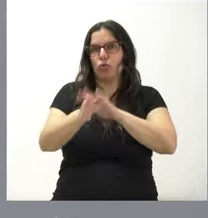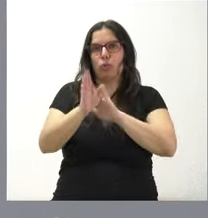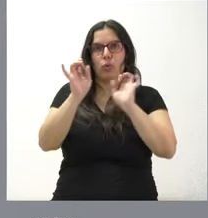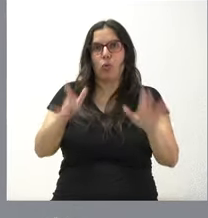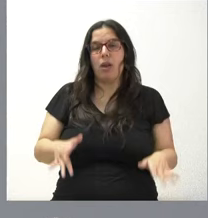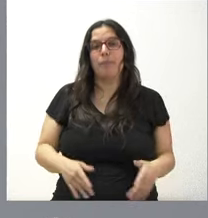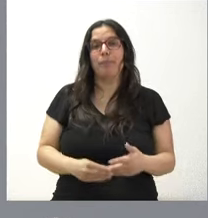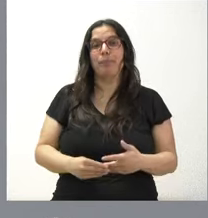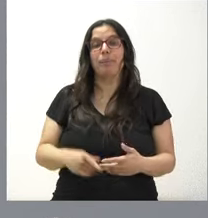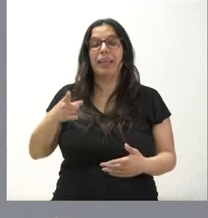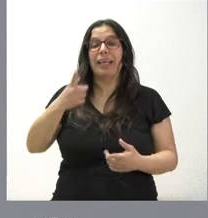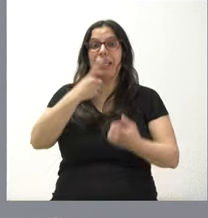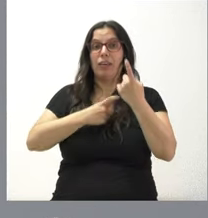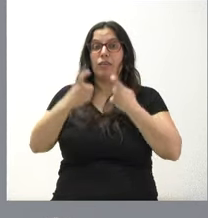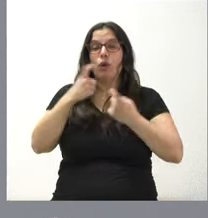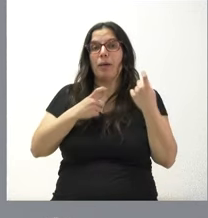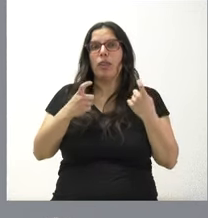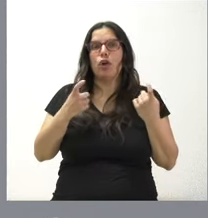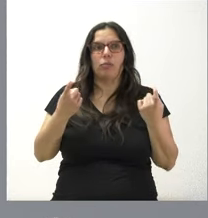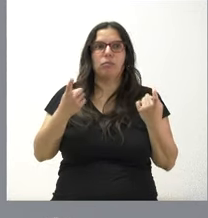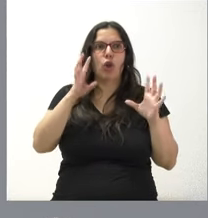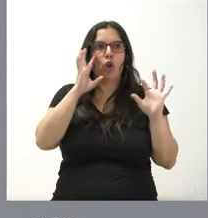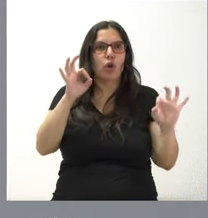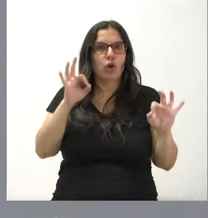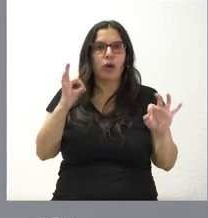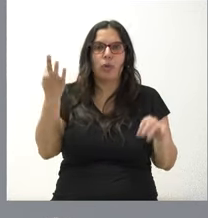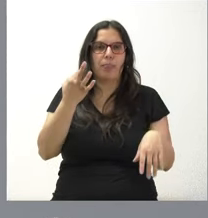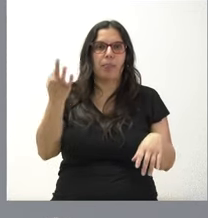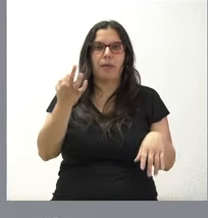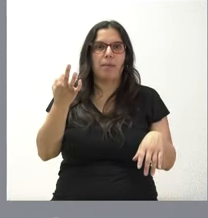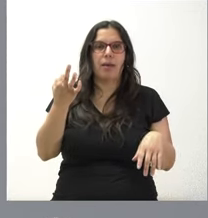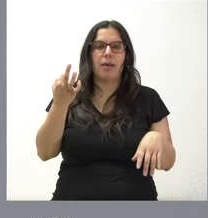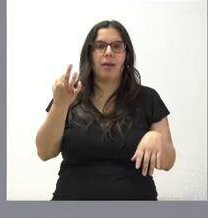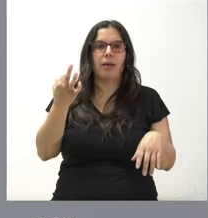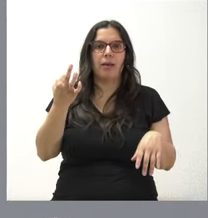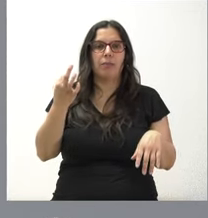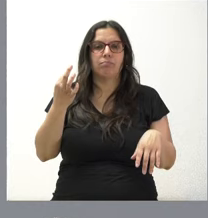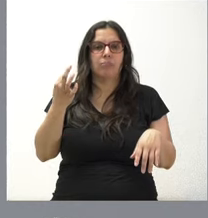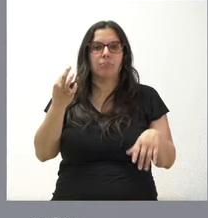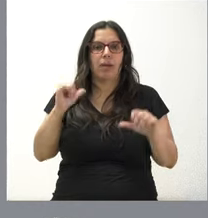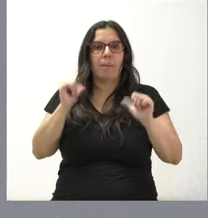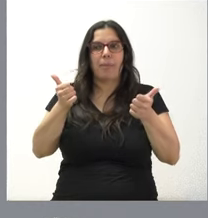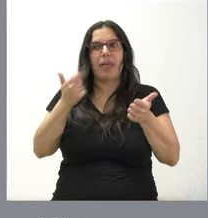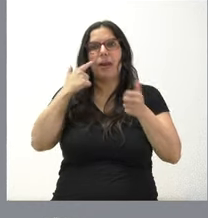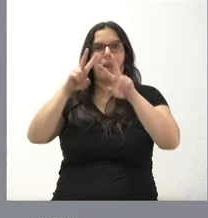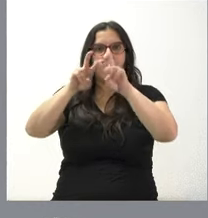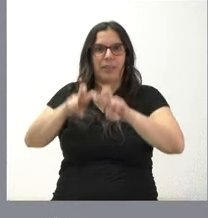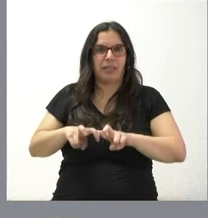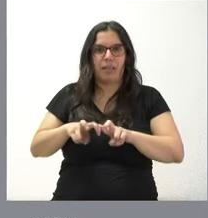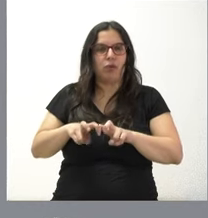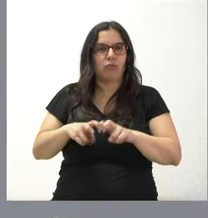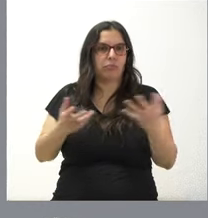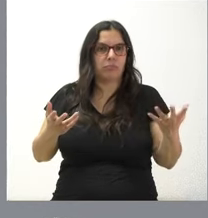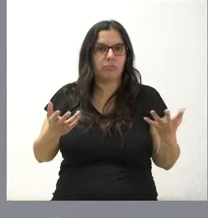Esta información añadida lleva, lógicamente, a la necesidad de abrir esta instrucción de las que les hemos dado cuenta